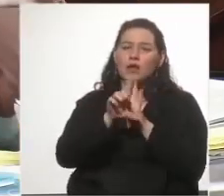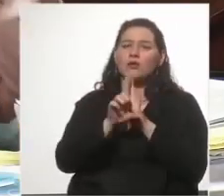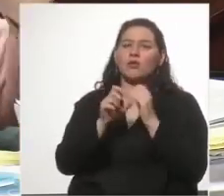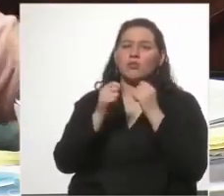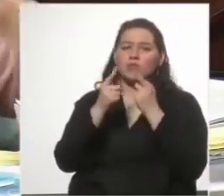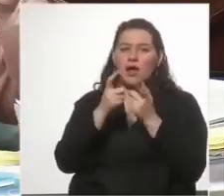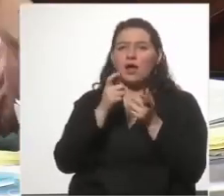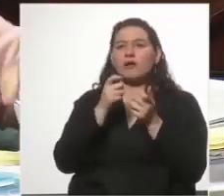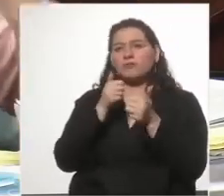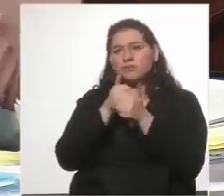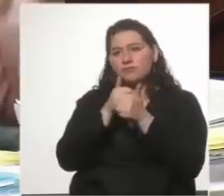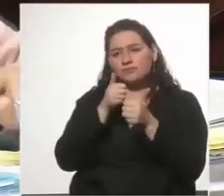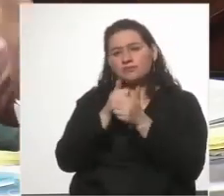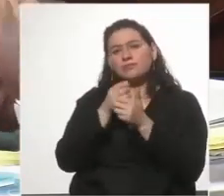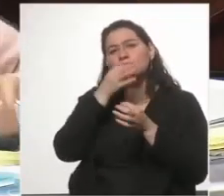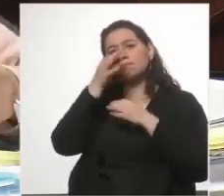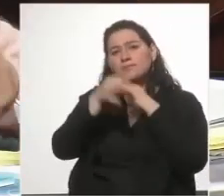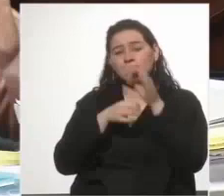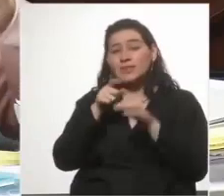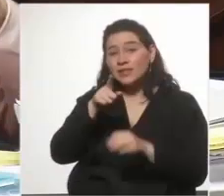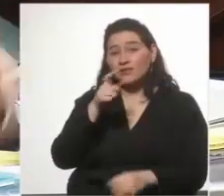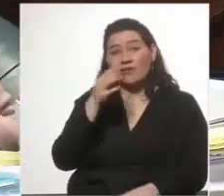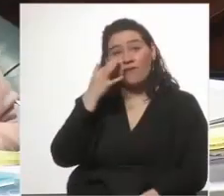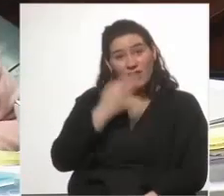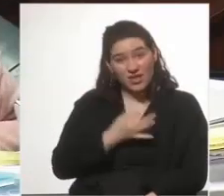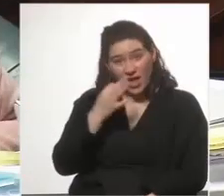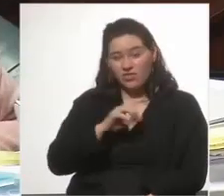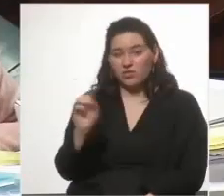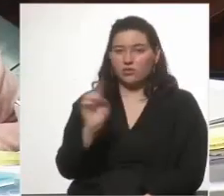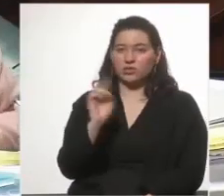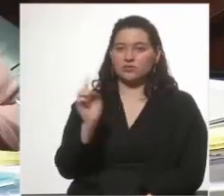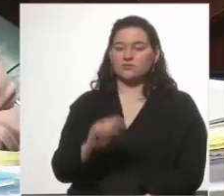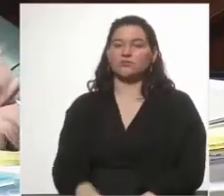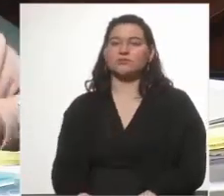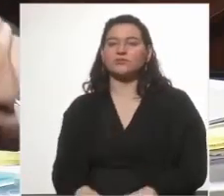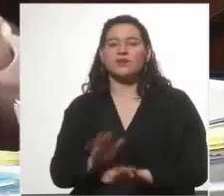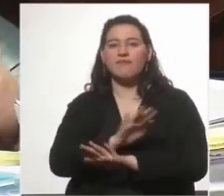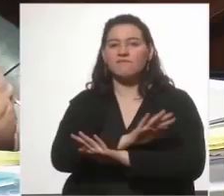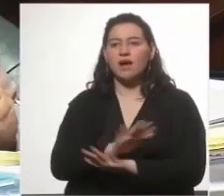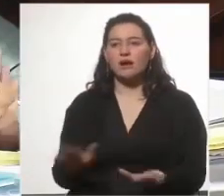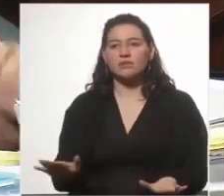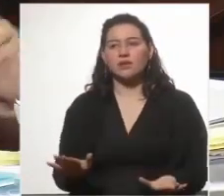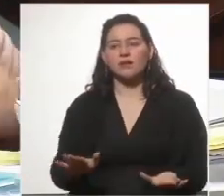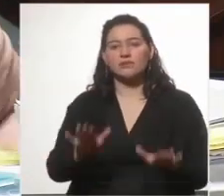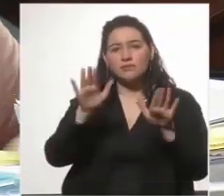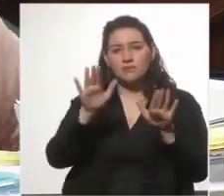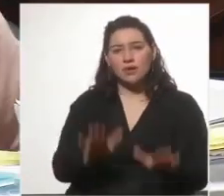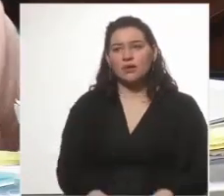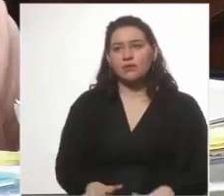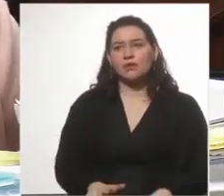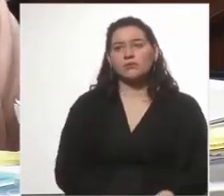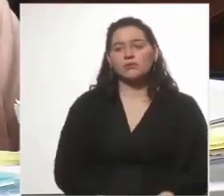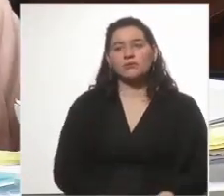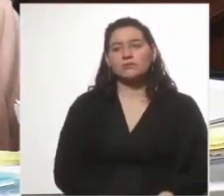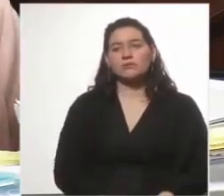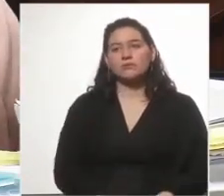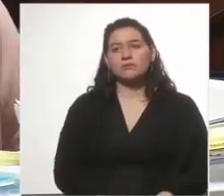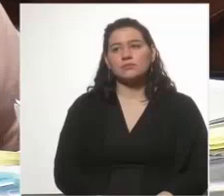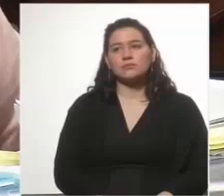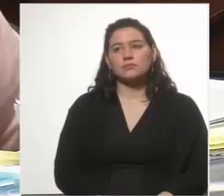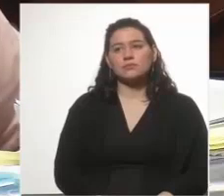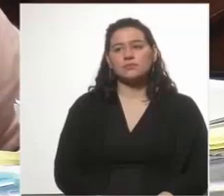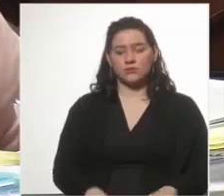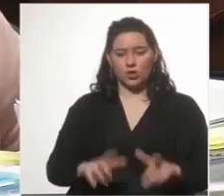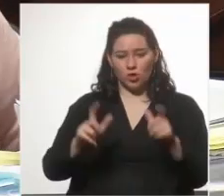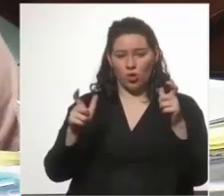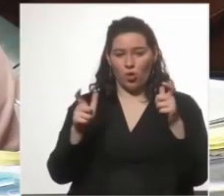el asesoramiento al cuerpo, no es verdad. Basta entrar a las versiones de la